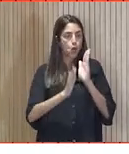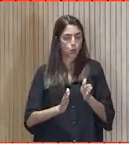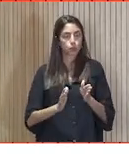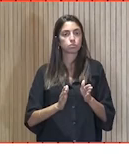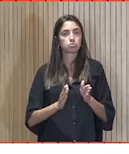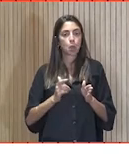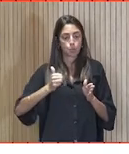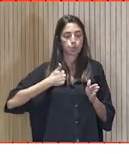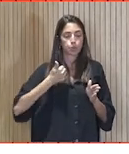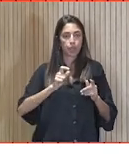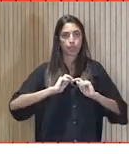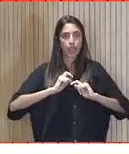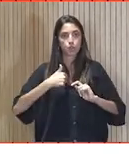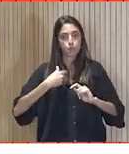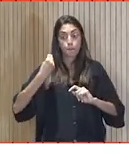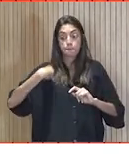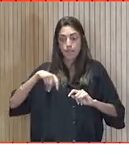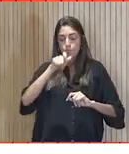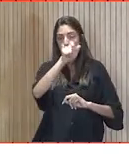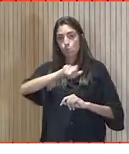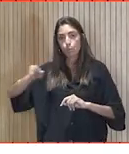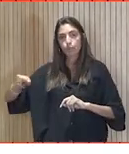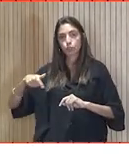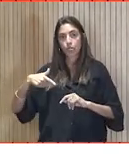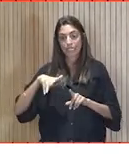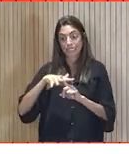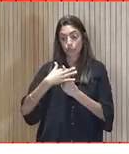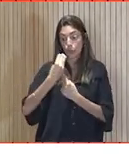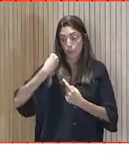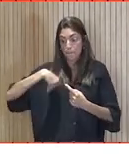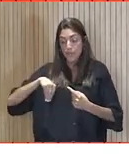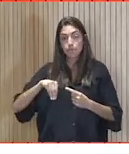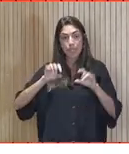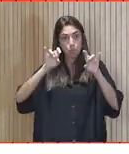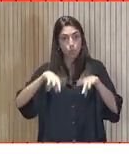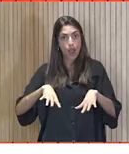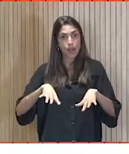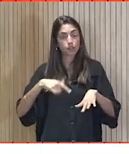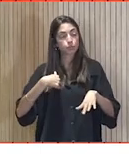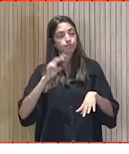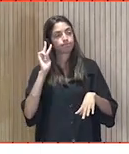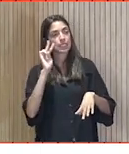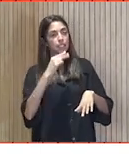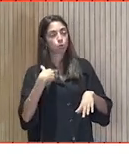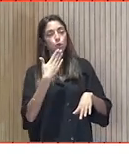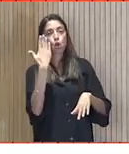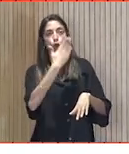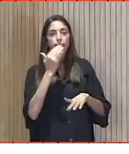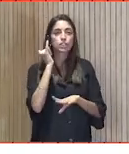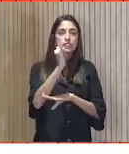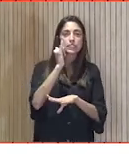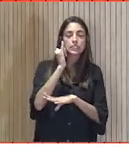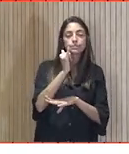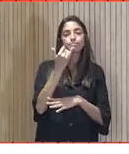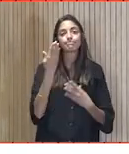Yo, al igual que mucha gente que estaba en mi misma situación, veía el colegio, el instituto, la escuela